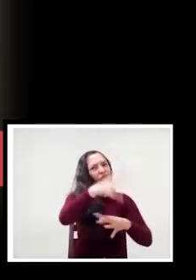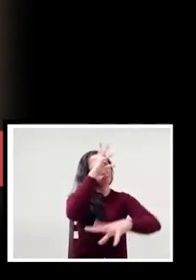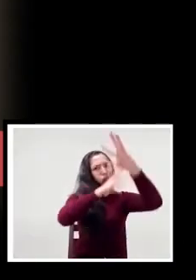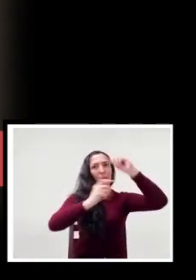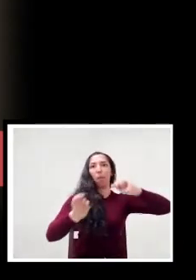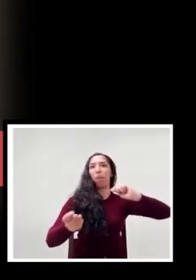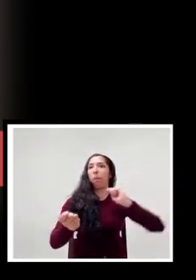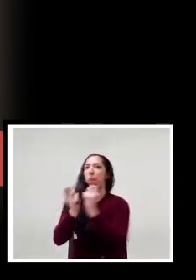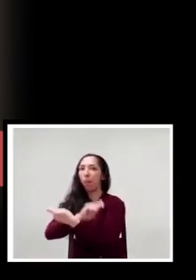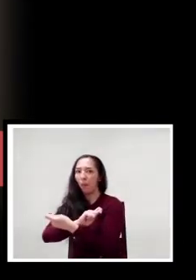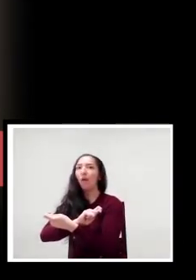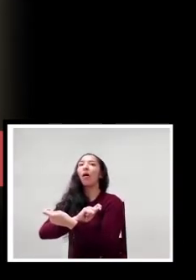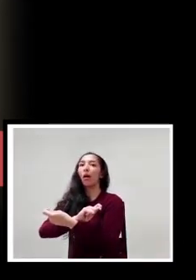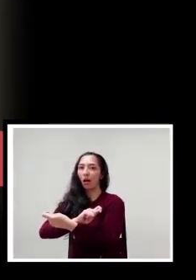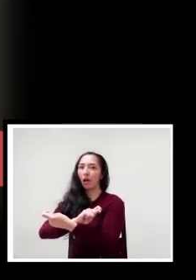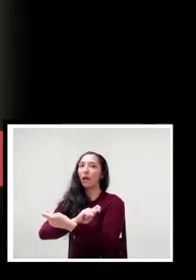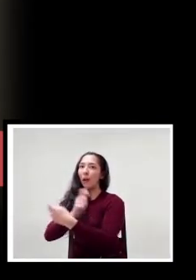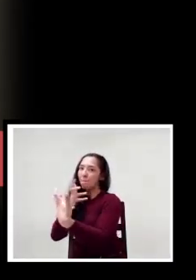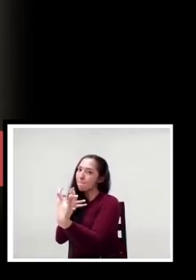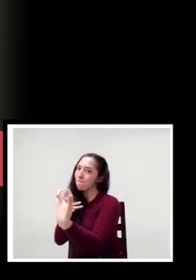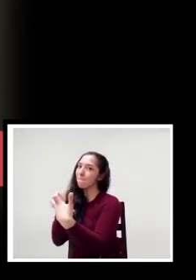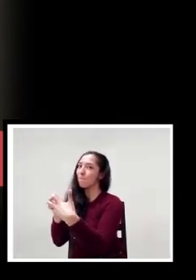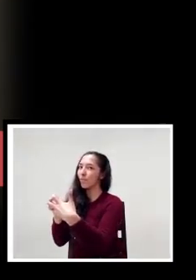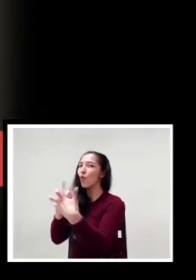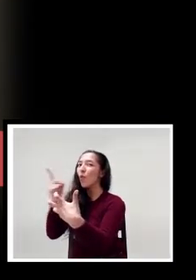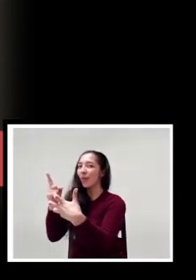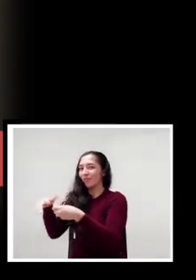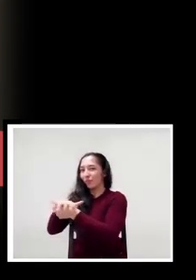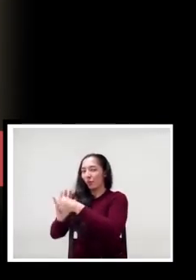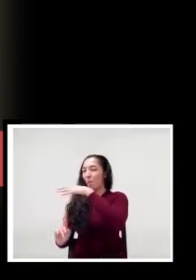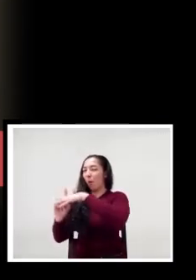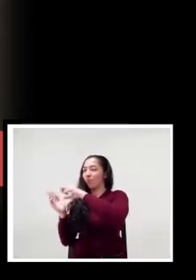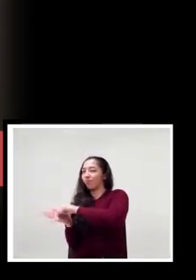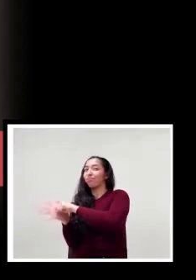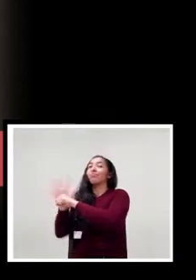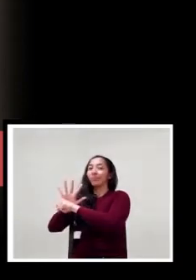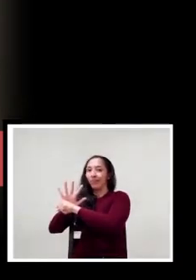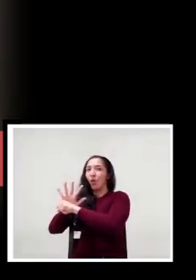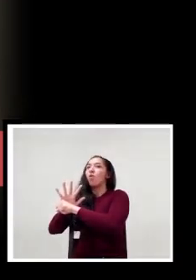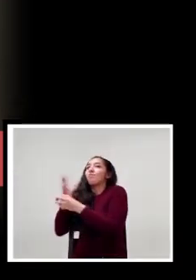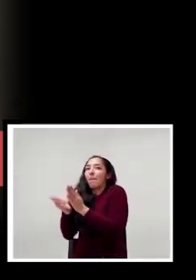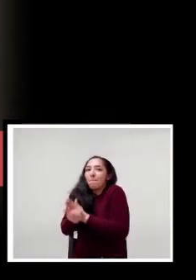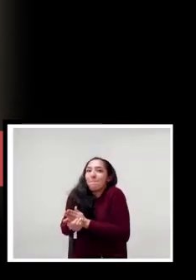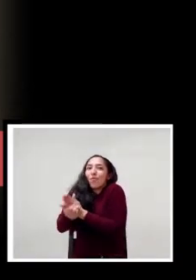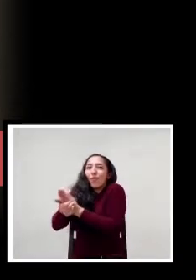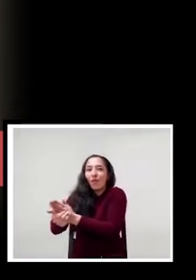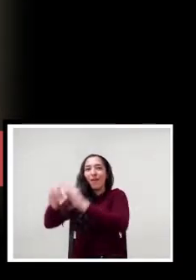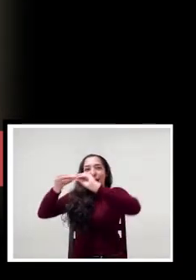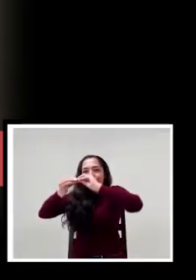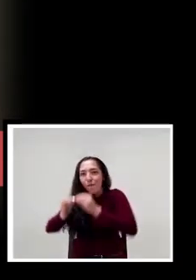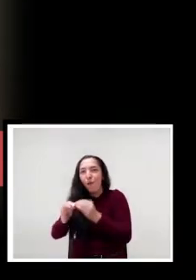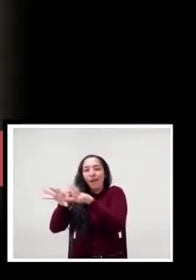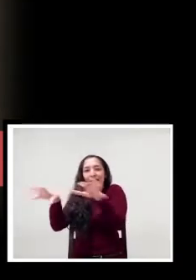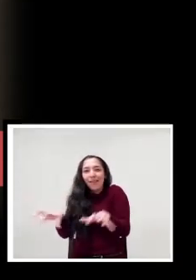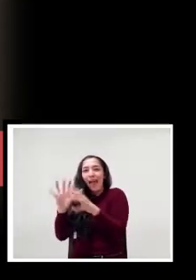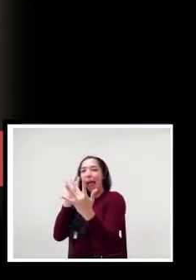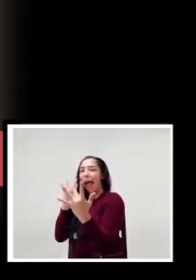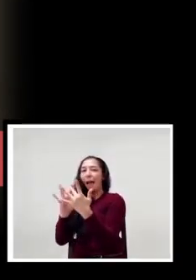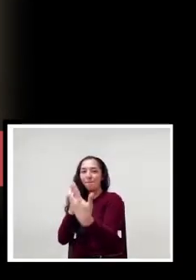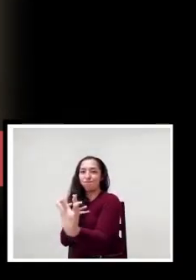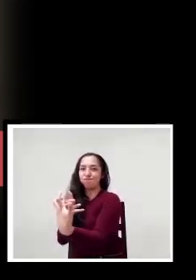También hemos tenido que cambiar nuestras metodologías dentro del trabajo. Este trabajo en